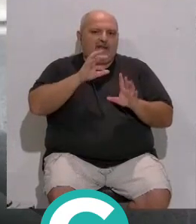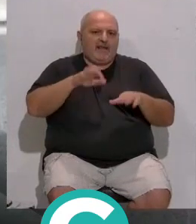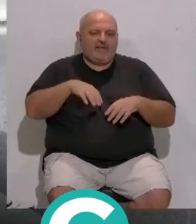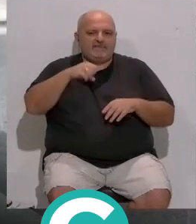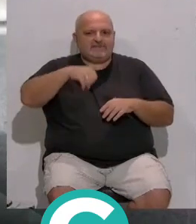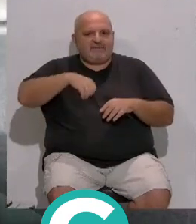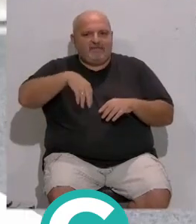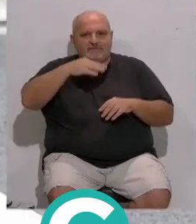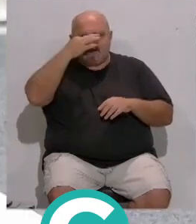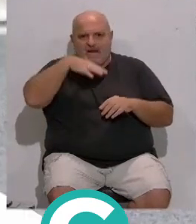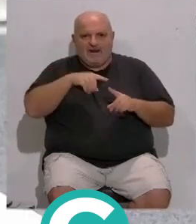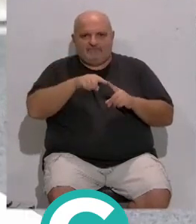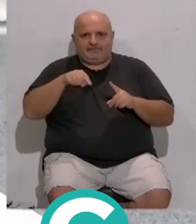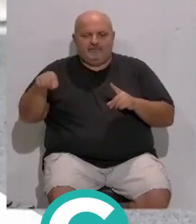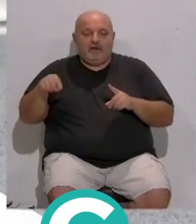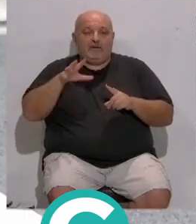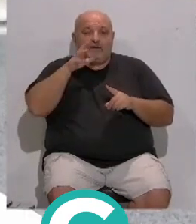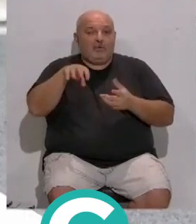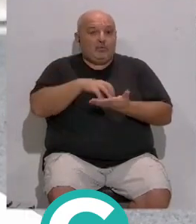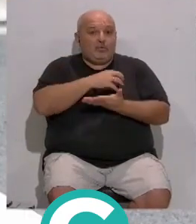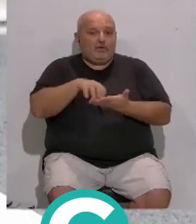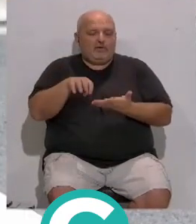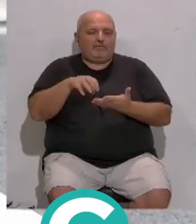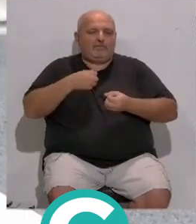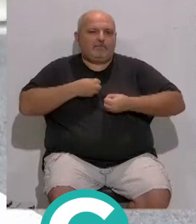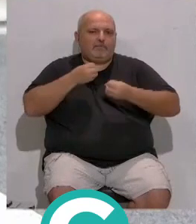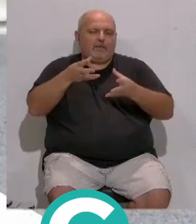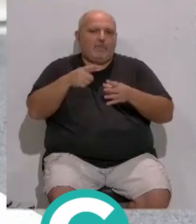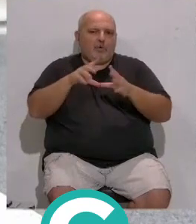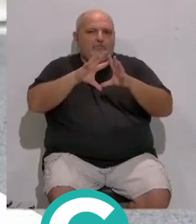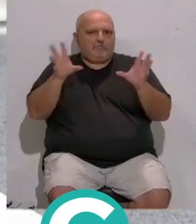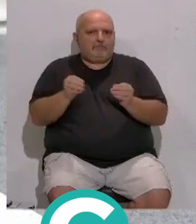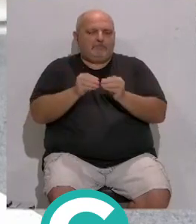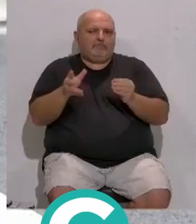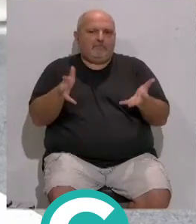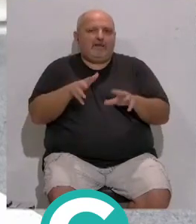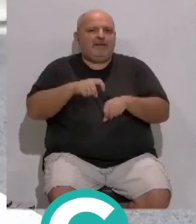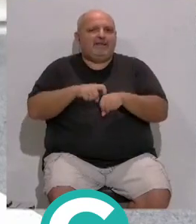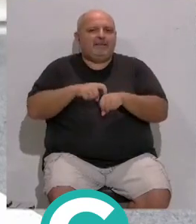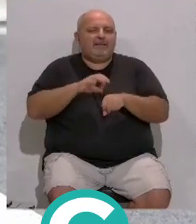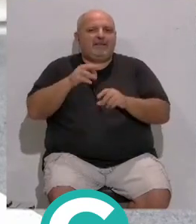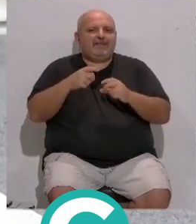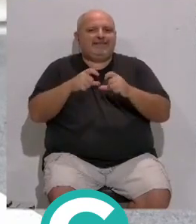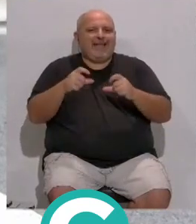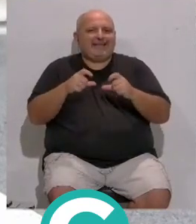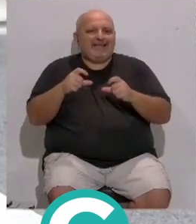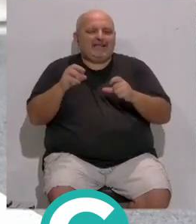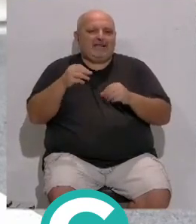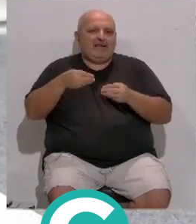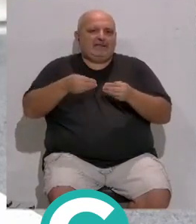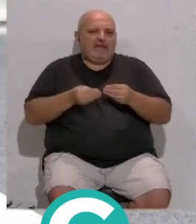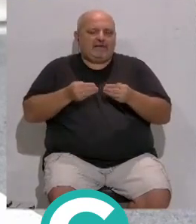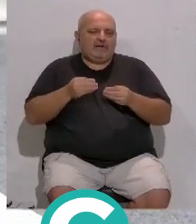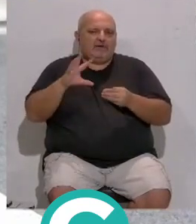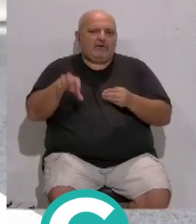Cádiz... ...San Fernando y Chiclana... ...por si tienen dudas... ...les vamos a ayudar... ...a saber qué tipo de tarjetas y tickets...